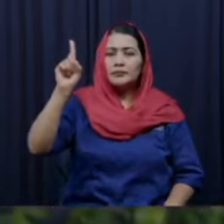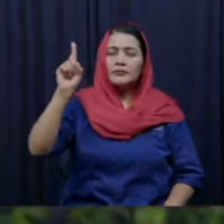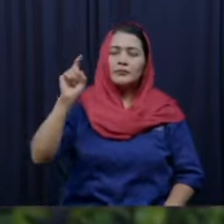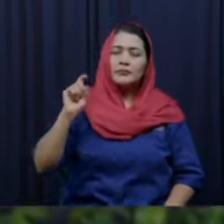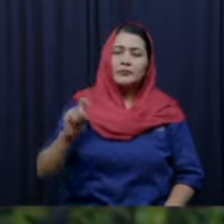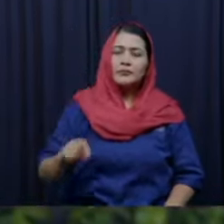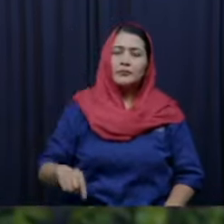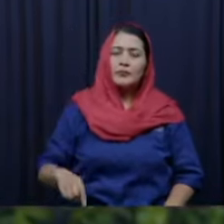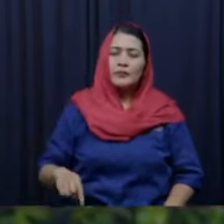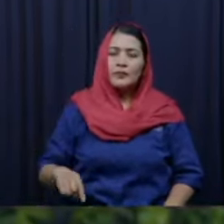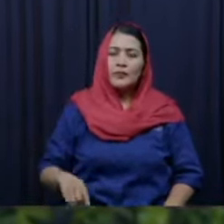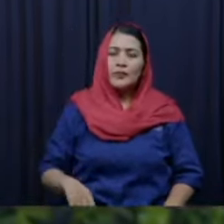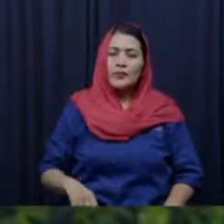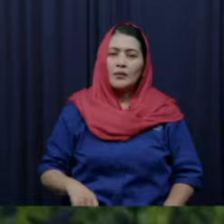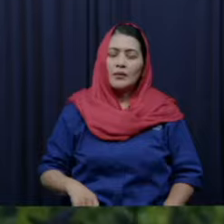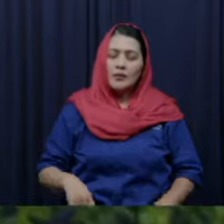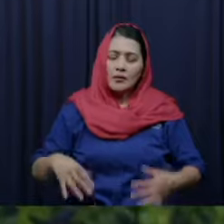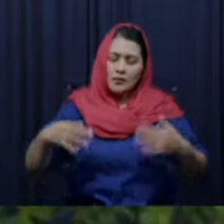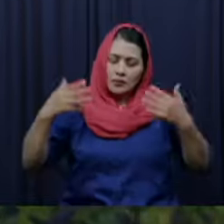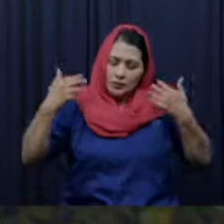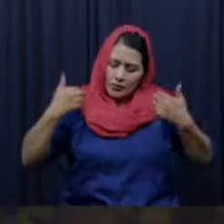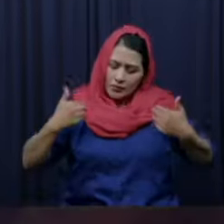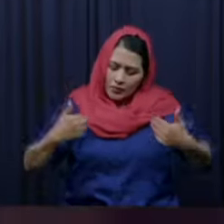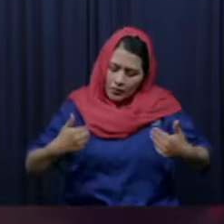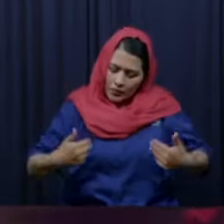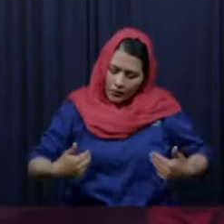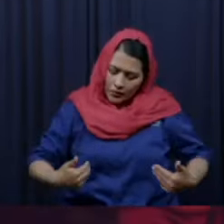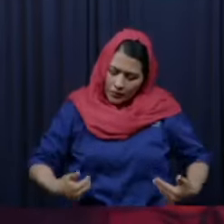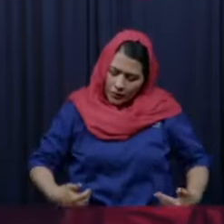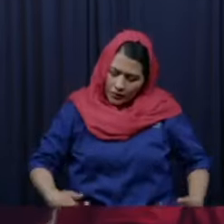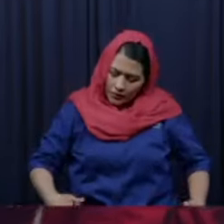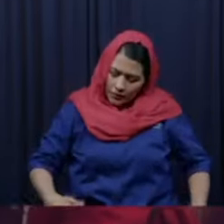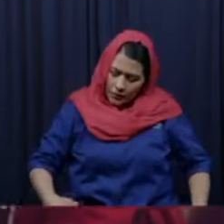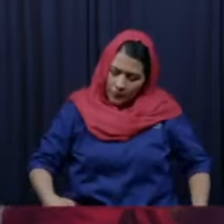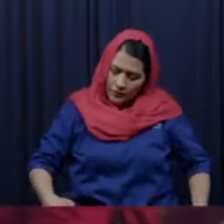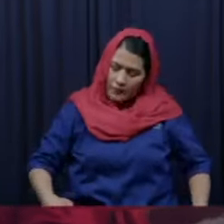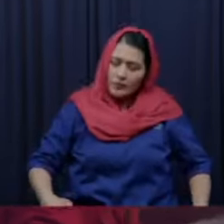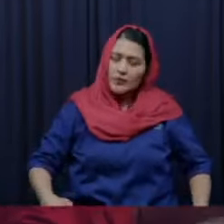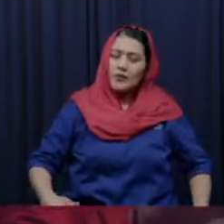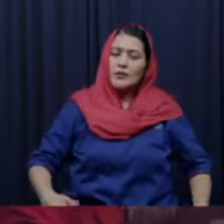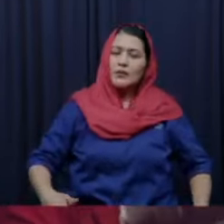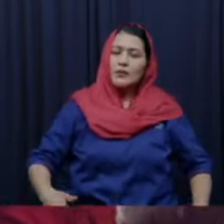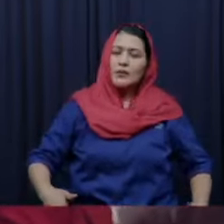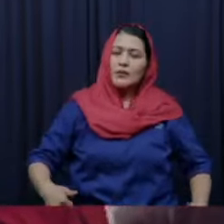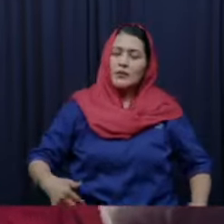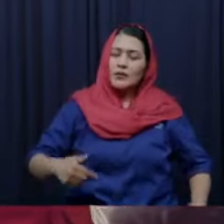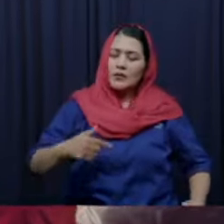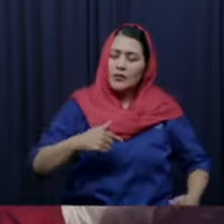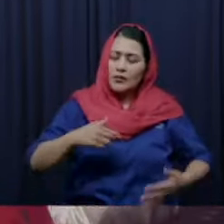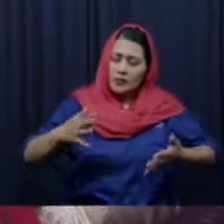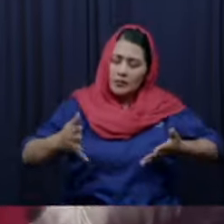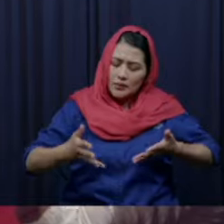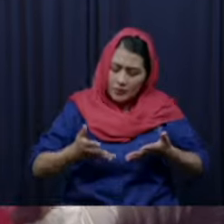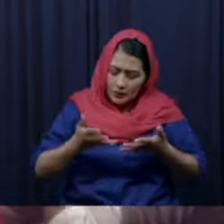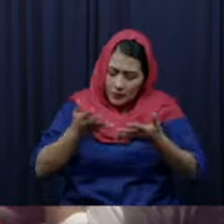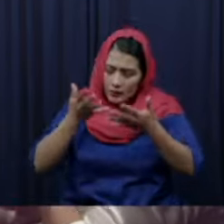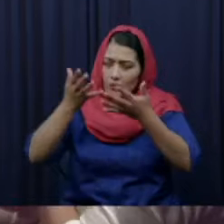todo a Cristo yo me